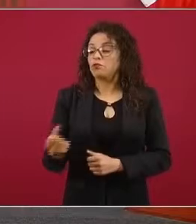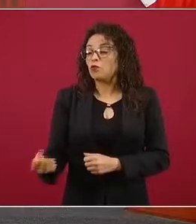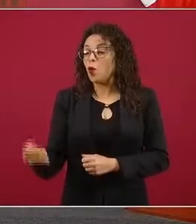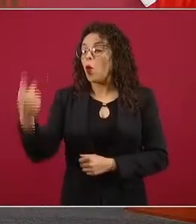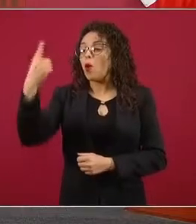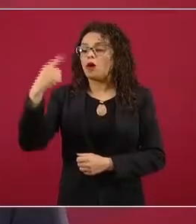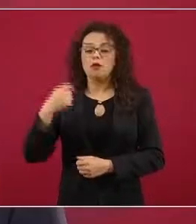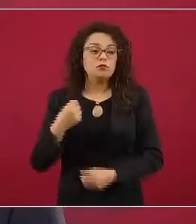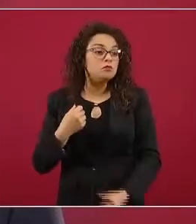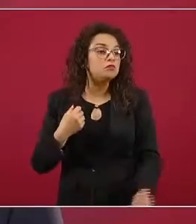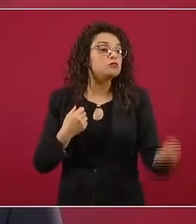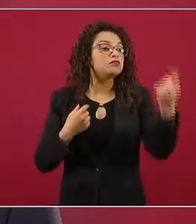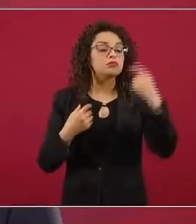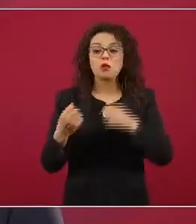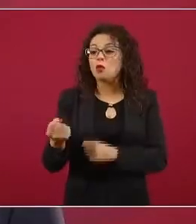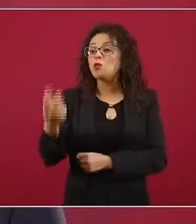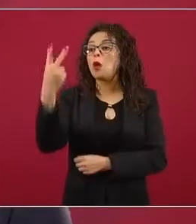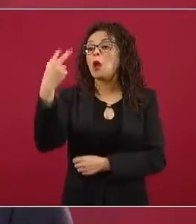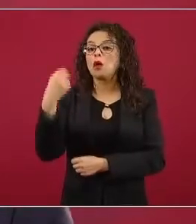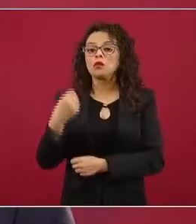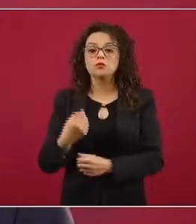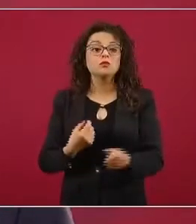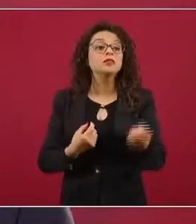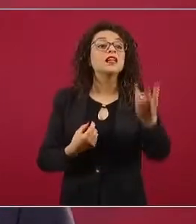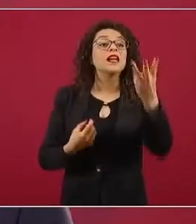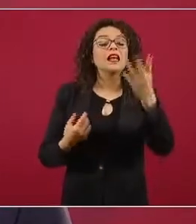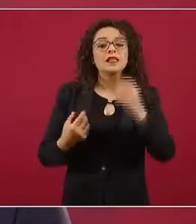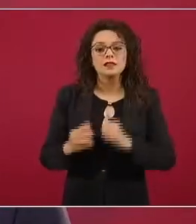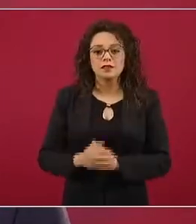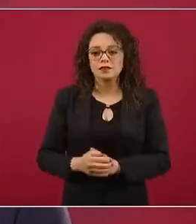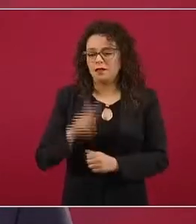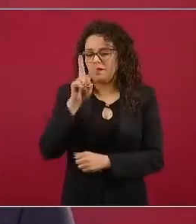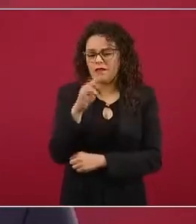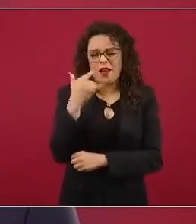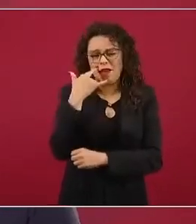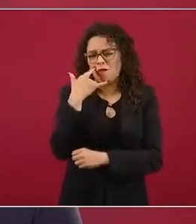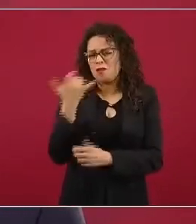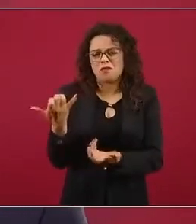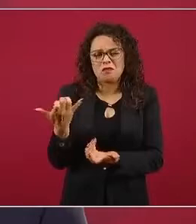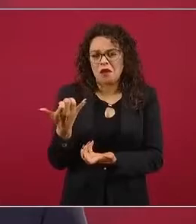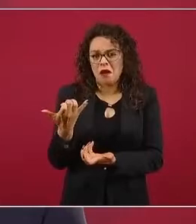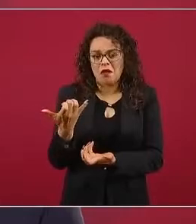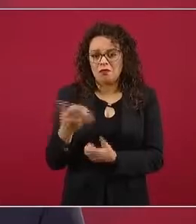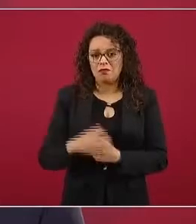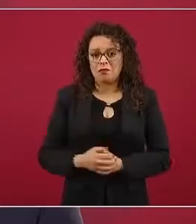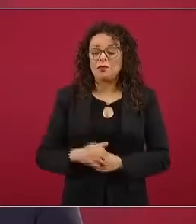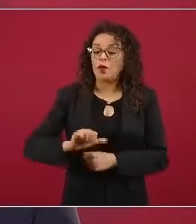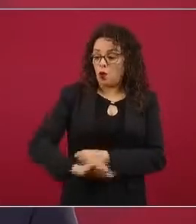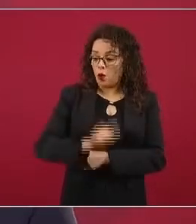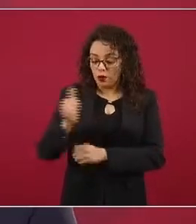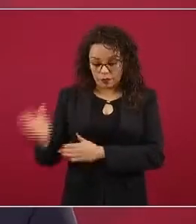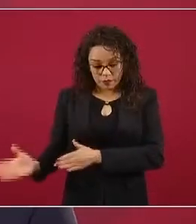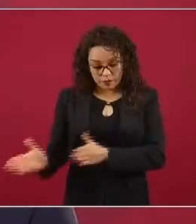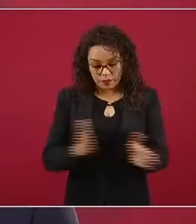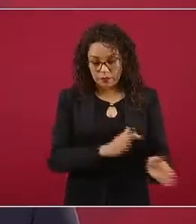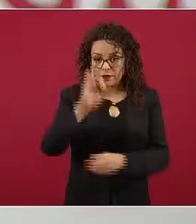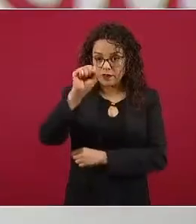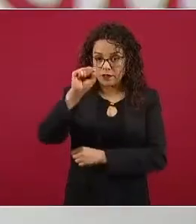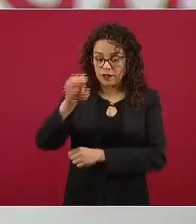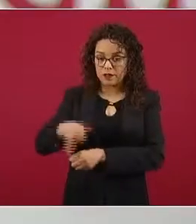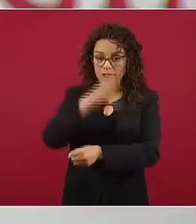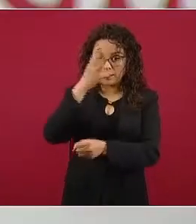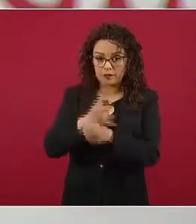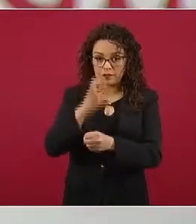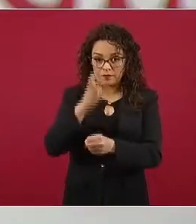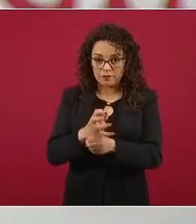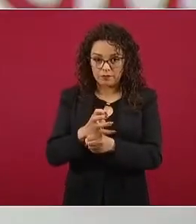dos, o tres reacciones adversas, es decir, sumamente raras. Y existe una fase cuatro de investigación, que